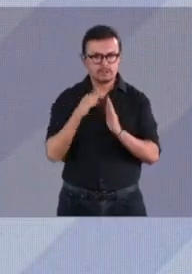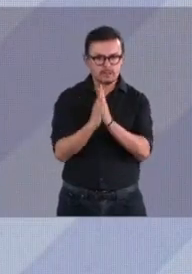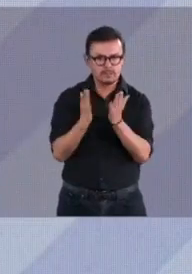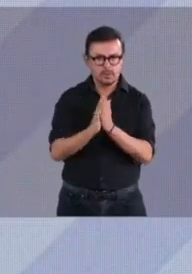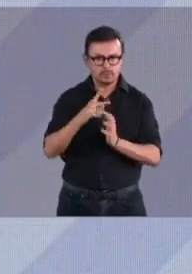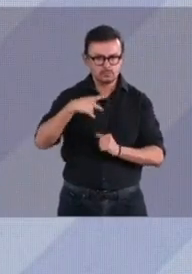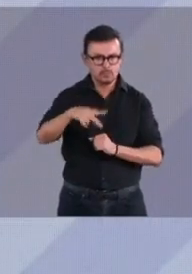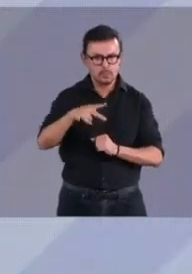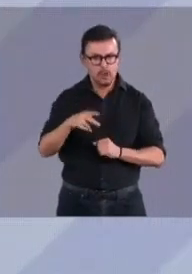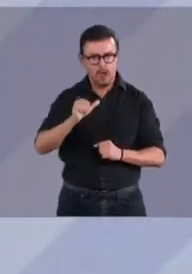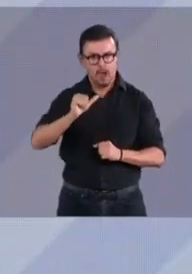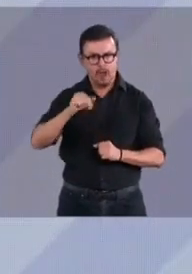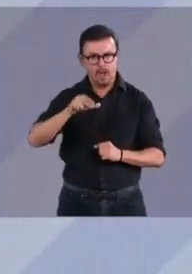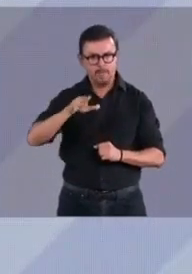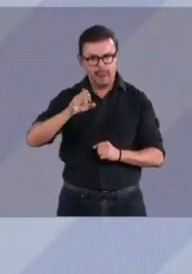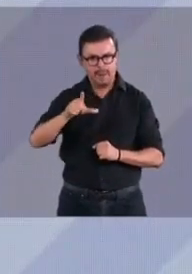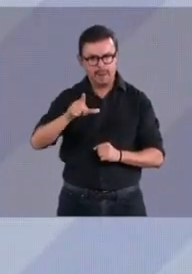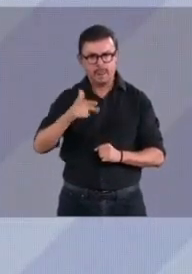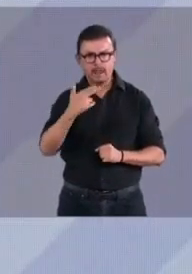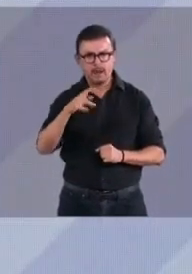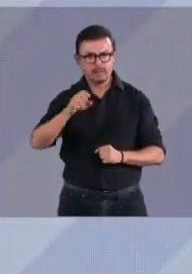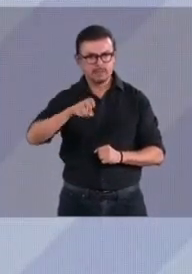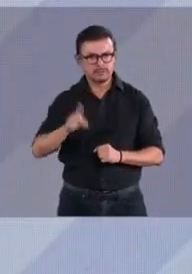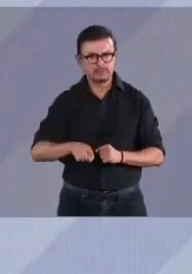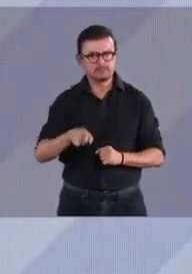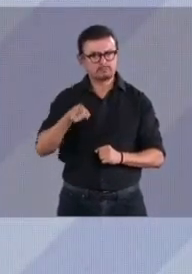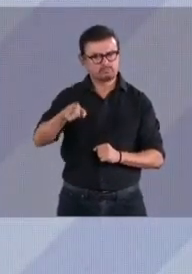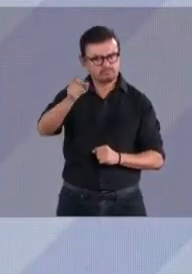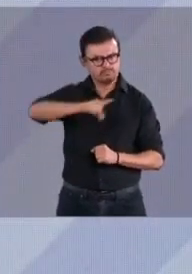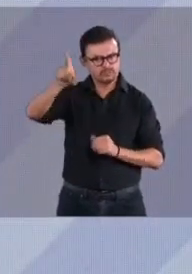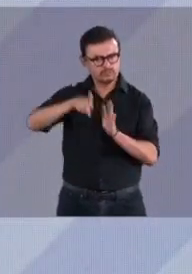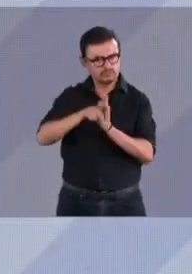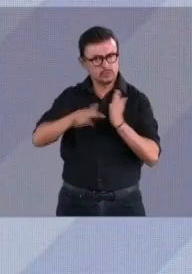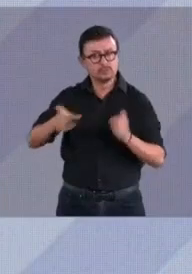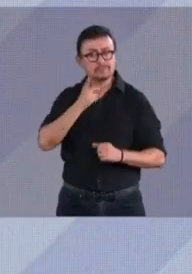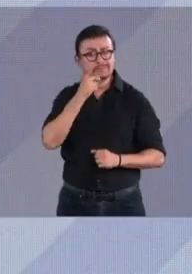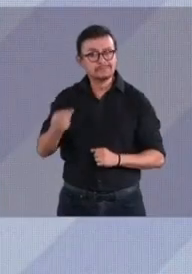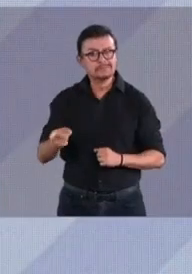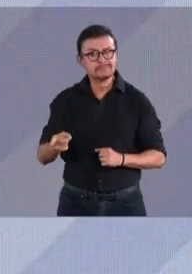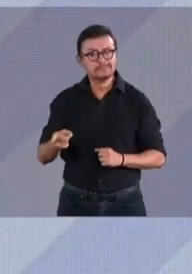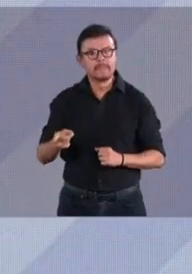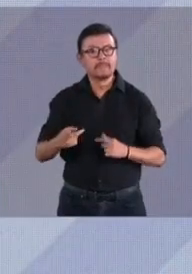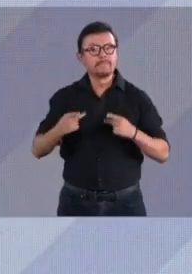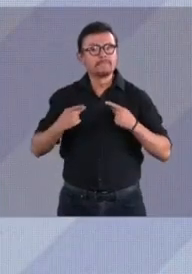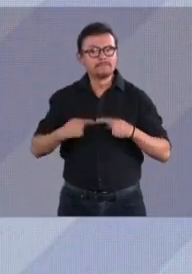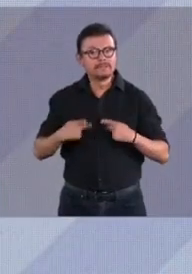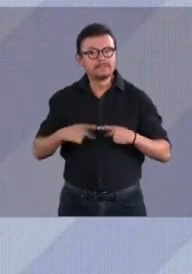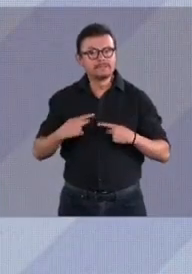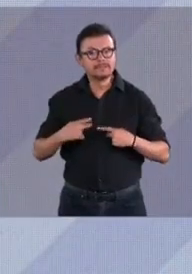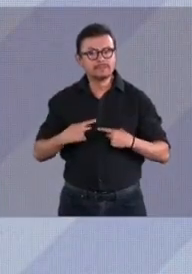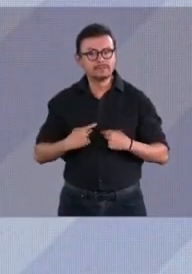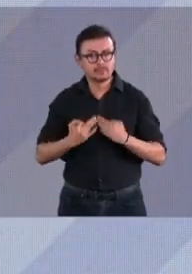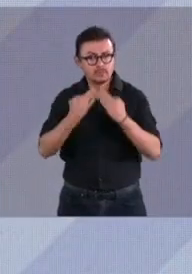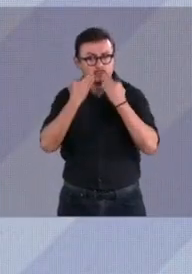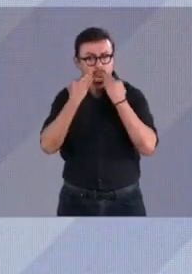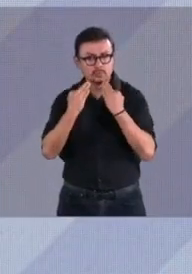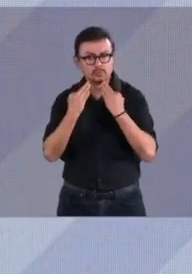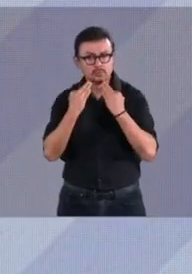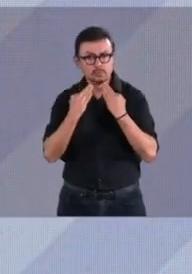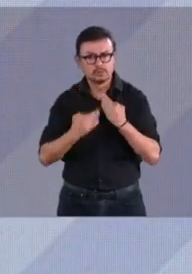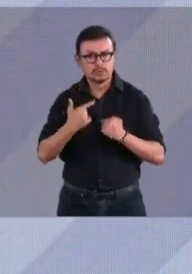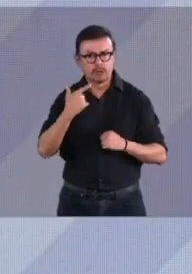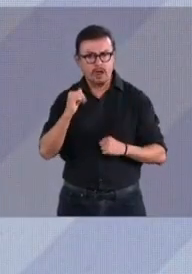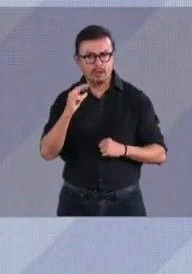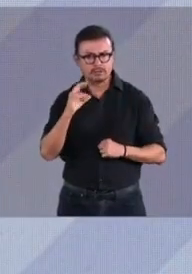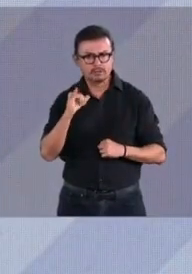respetada periodista, aquí se establece que los testigos protegidos que tienen a García Luna en la